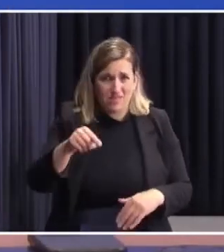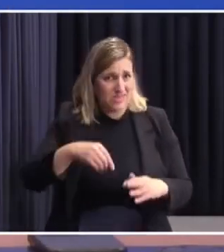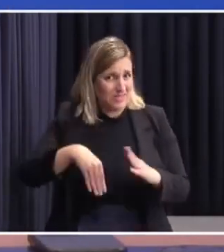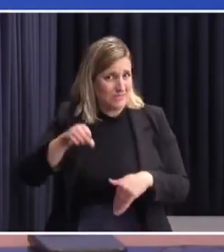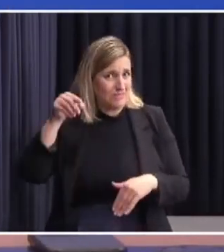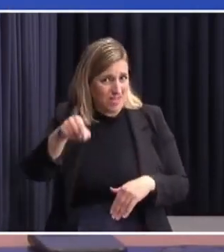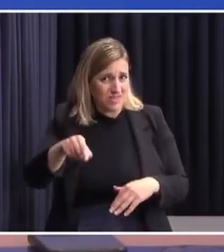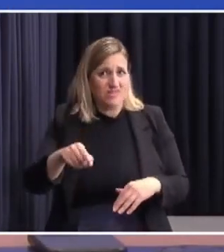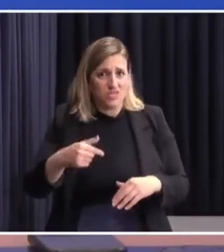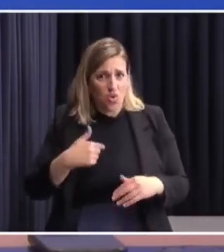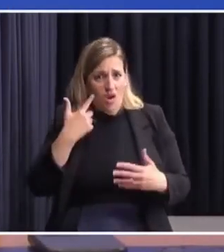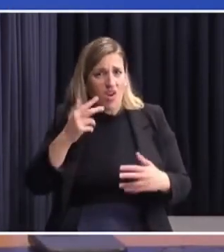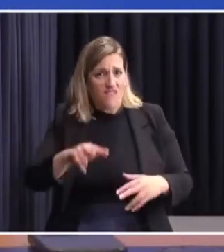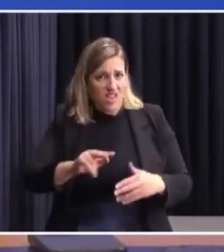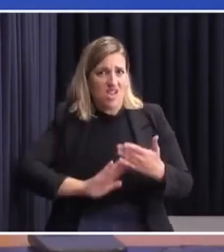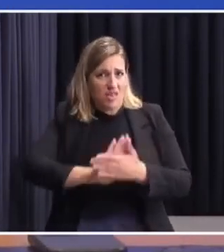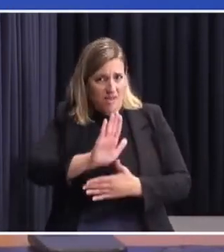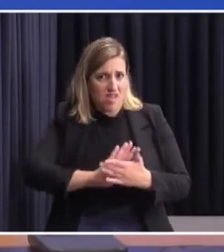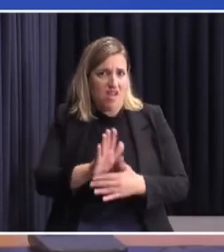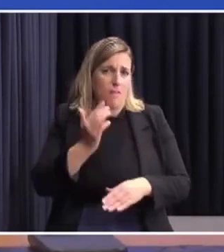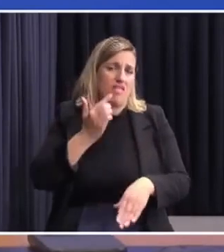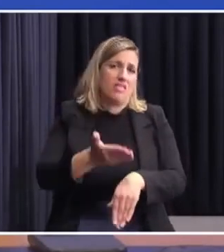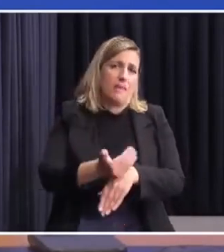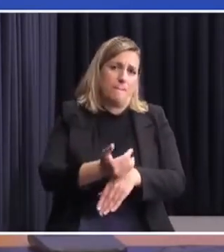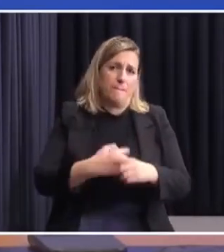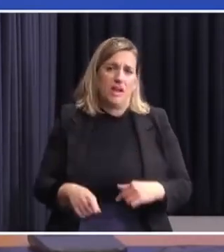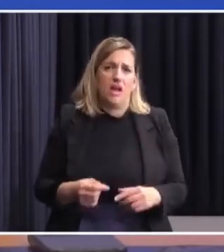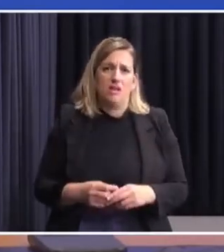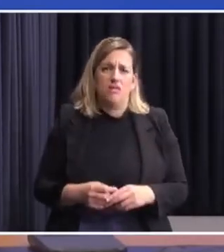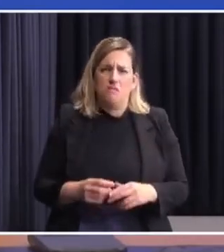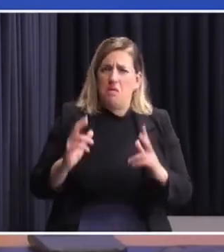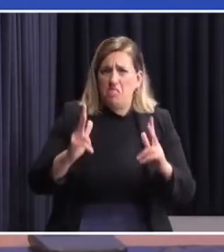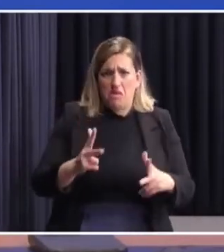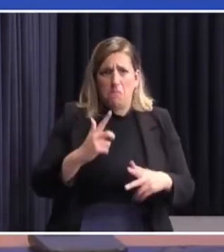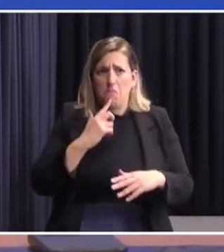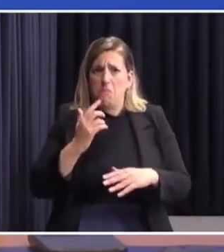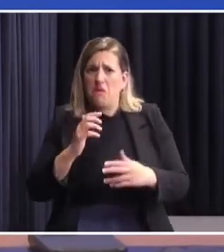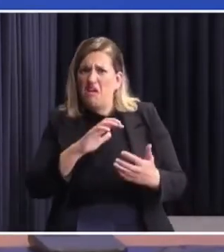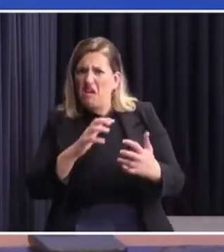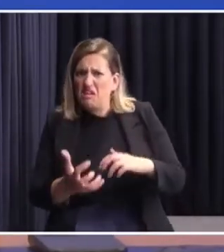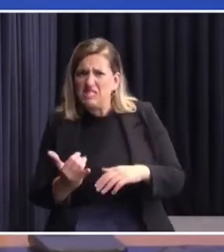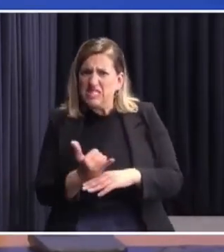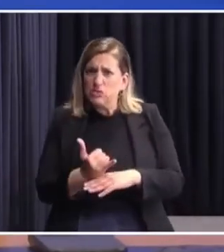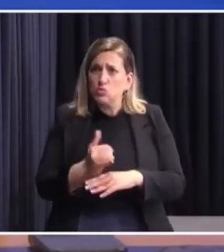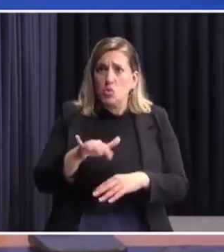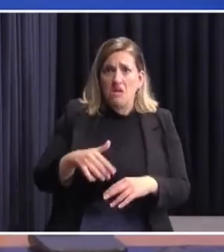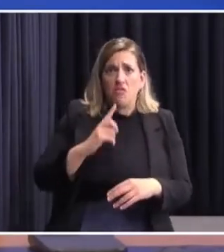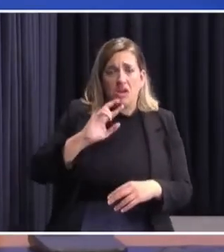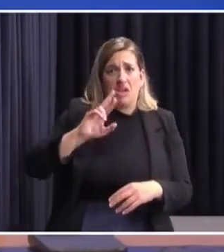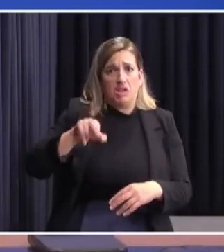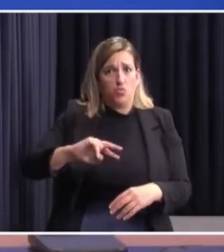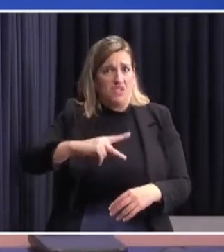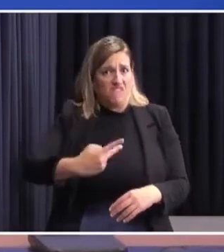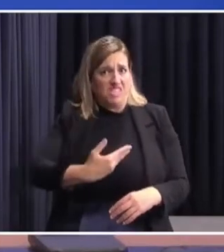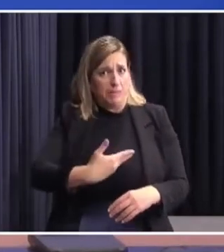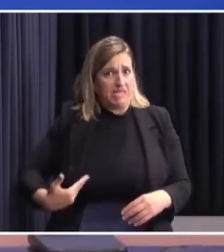yo repasado hoy temprano, que creo que tildé de crisis institucional, fue la renuncia de un vicepresidente de la República